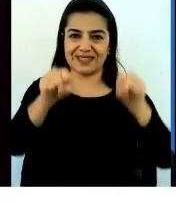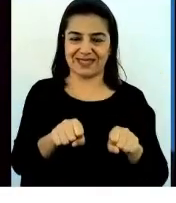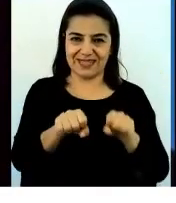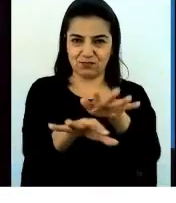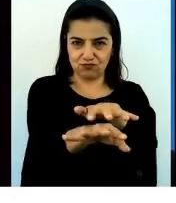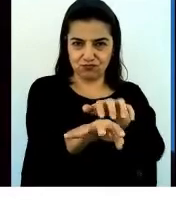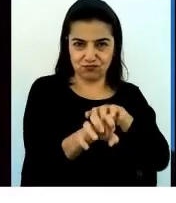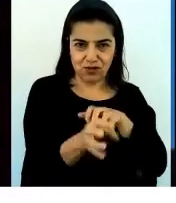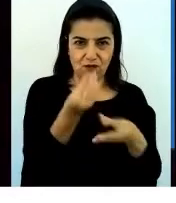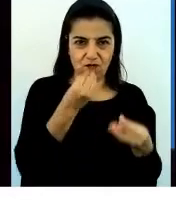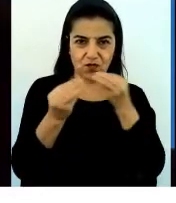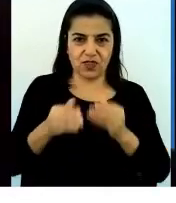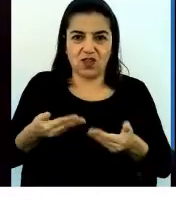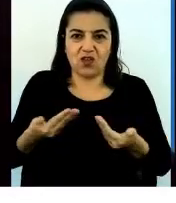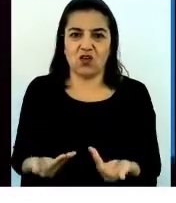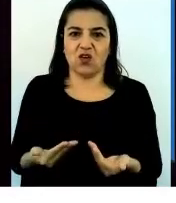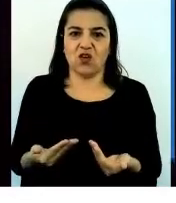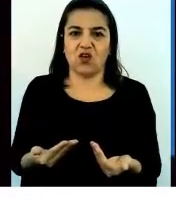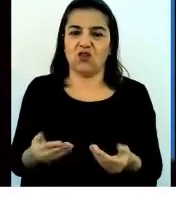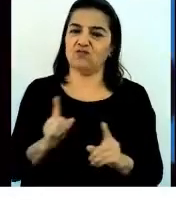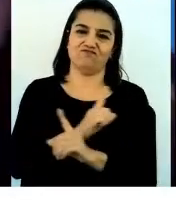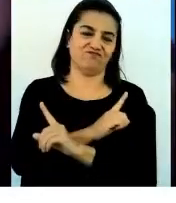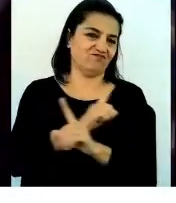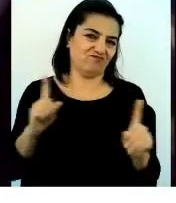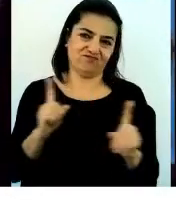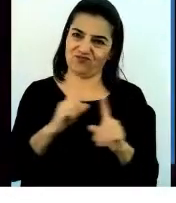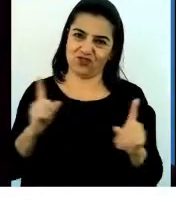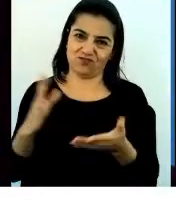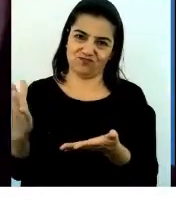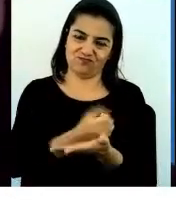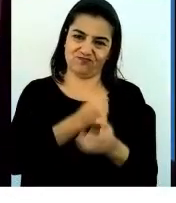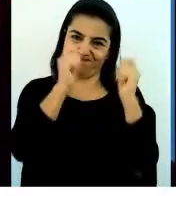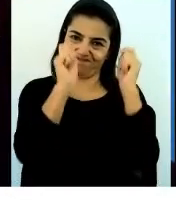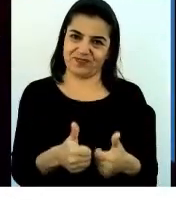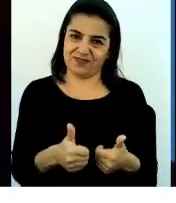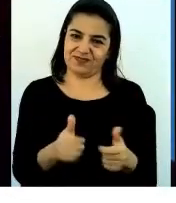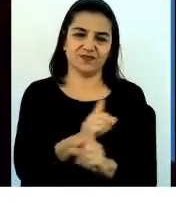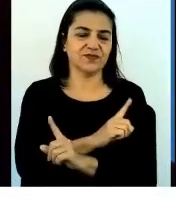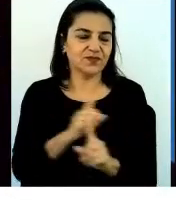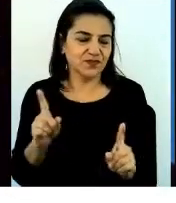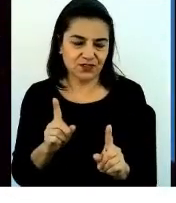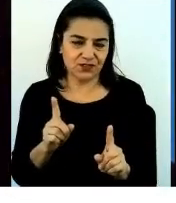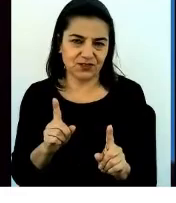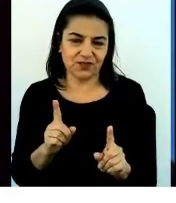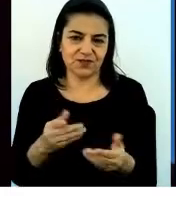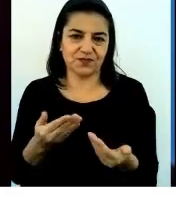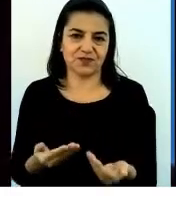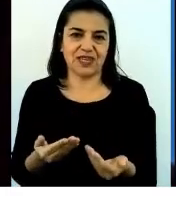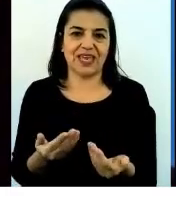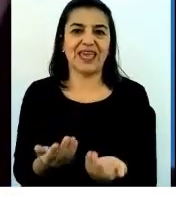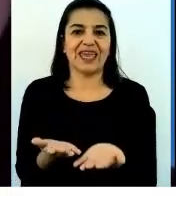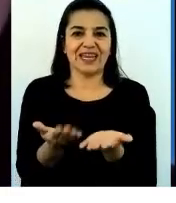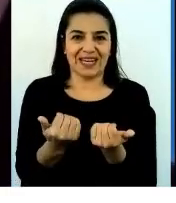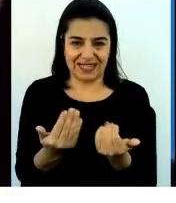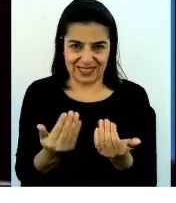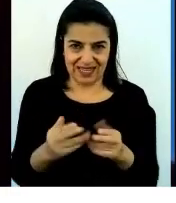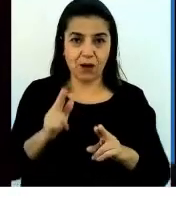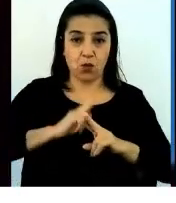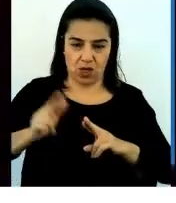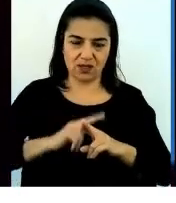actual no están funcionando de manera óptima. No estamos optimales y necesitamos hacer algo.